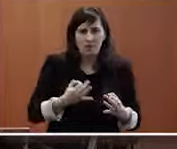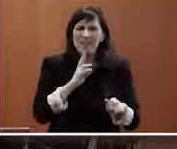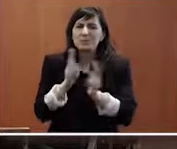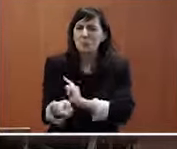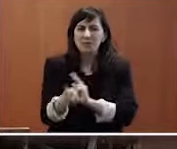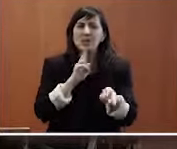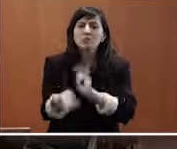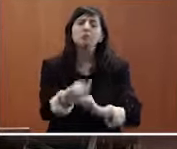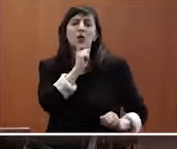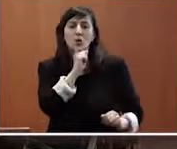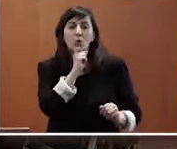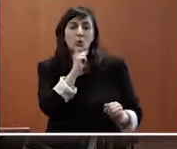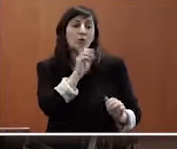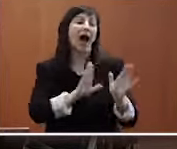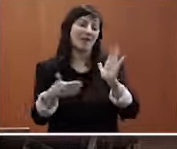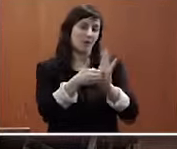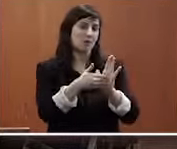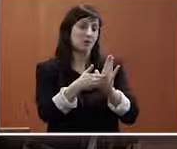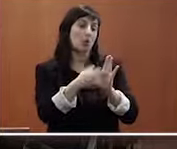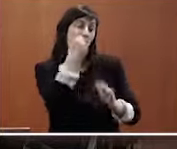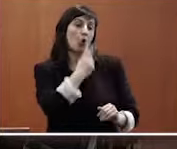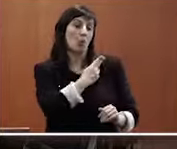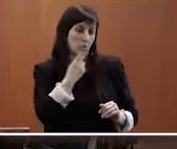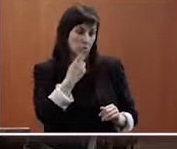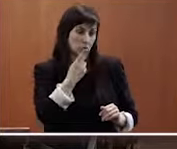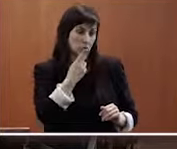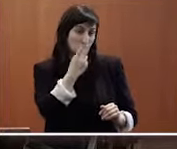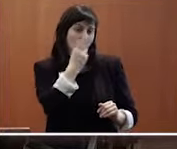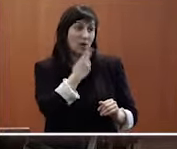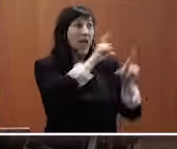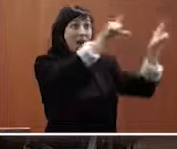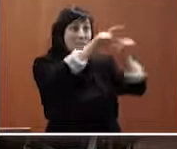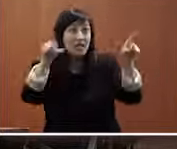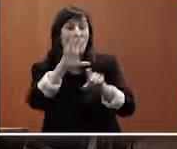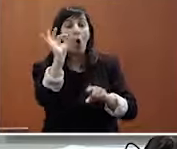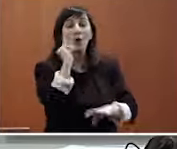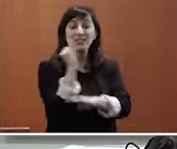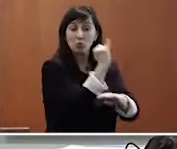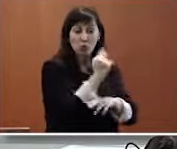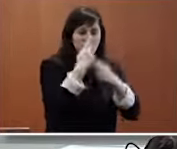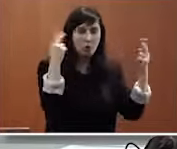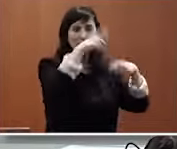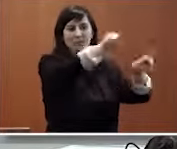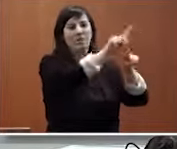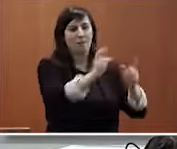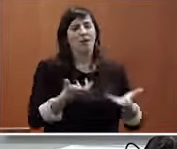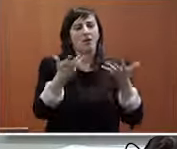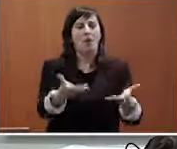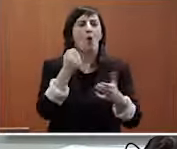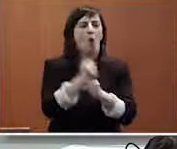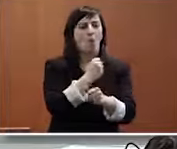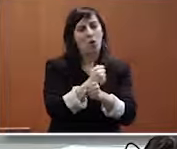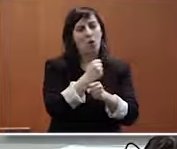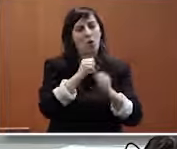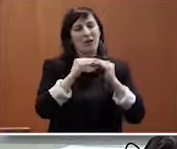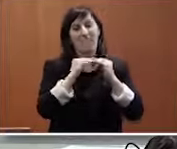posible que facelo a través do compromiso de sus empresas e de sus instituciones con o empleo estable e